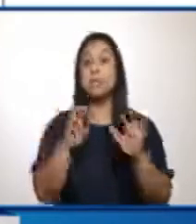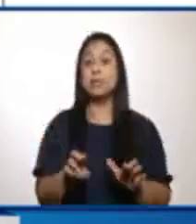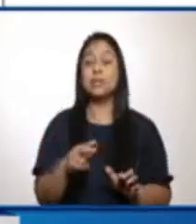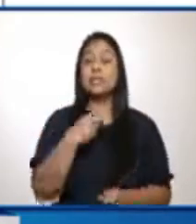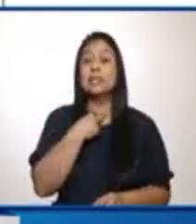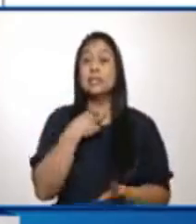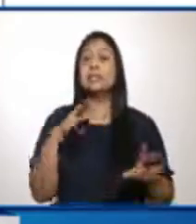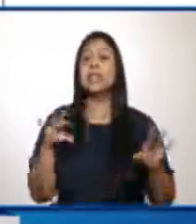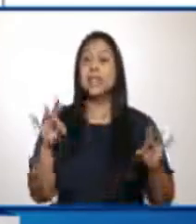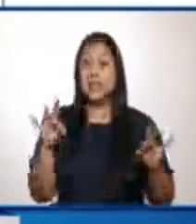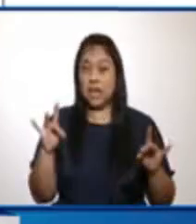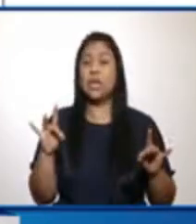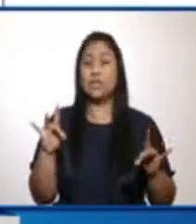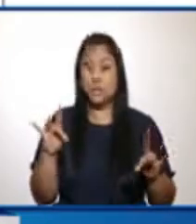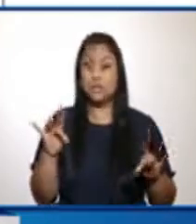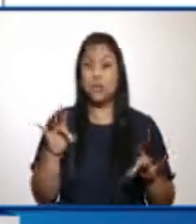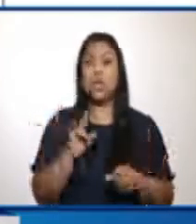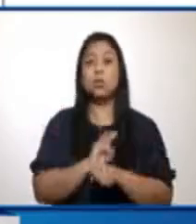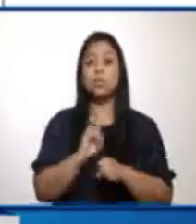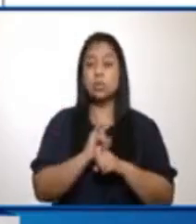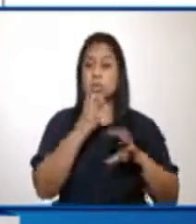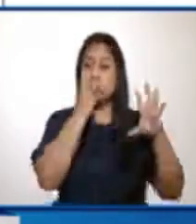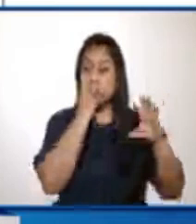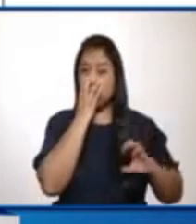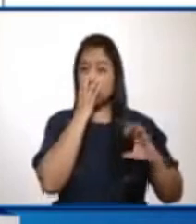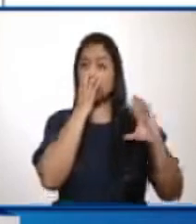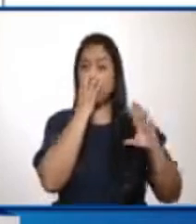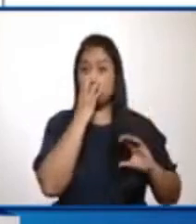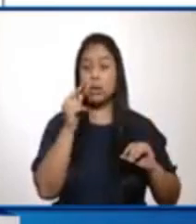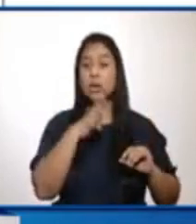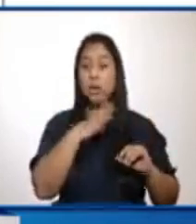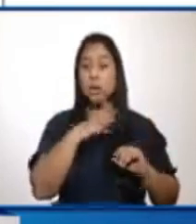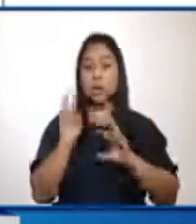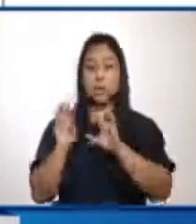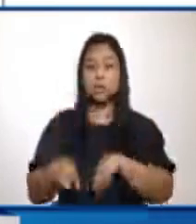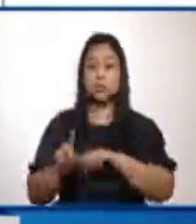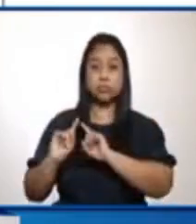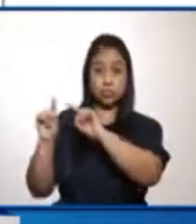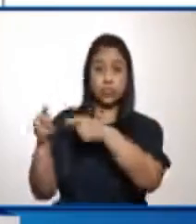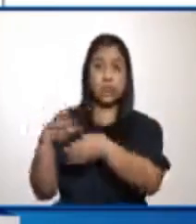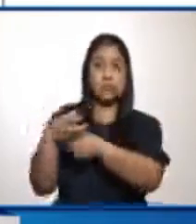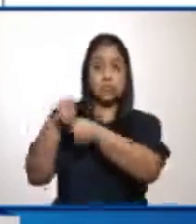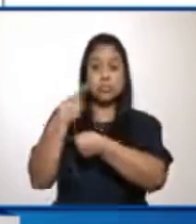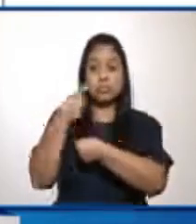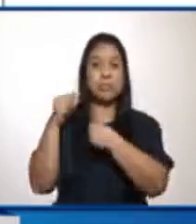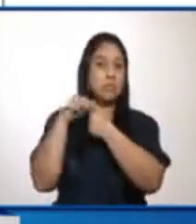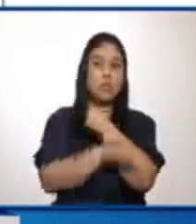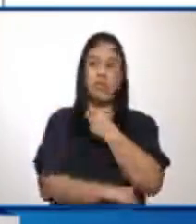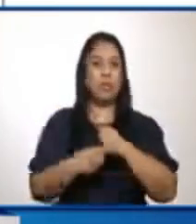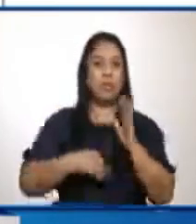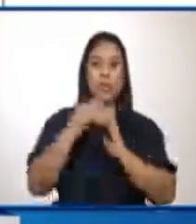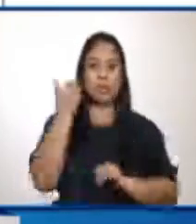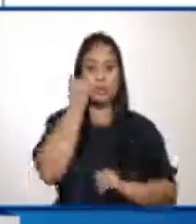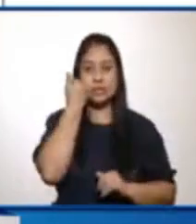generalmente nos referimos a los intensivos, en donde tenemos a los pacientes con mayor cantidad de